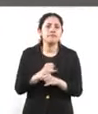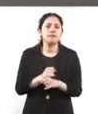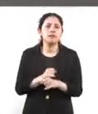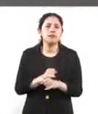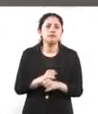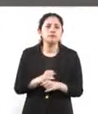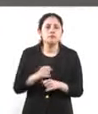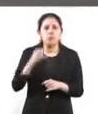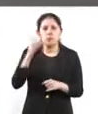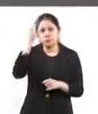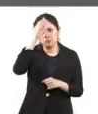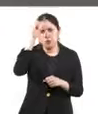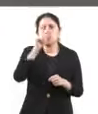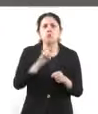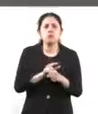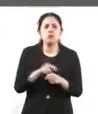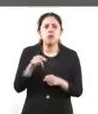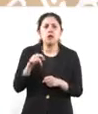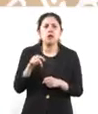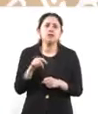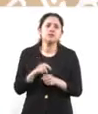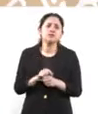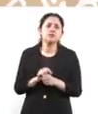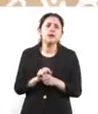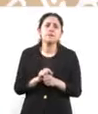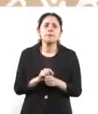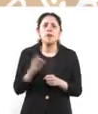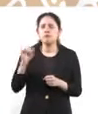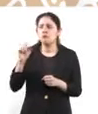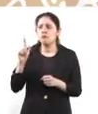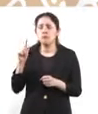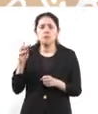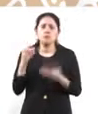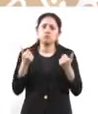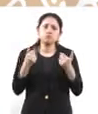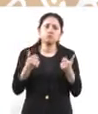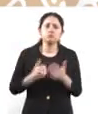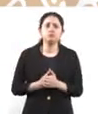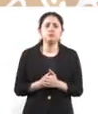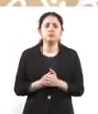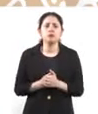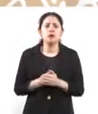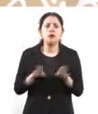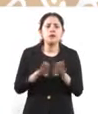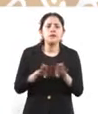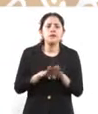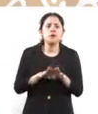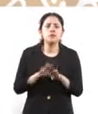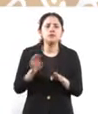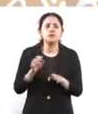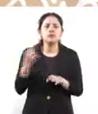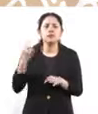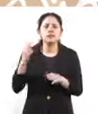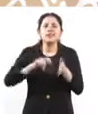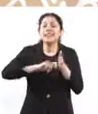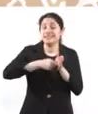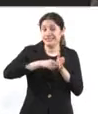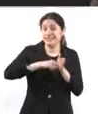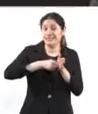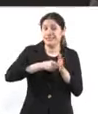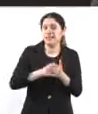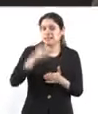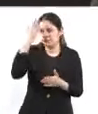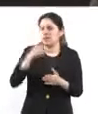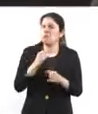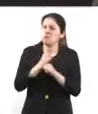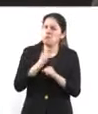Y no, no hay ningún filtro. El único, digamos, filtro sería que tienes que usar llave. Entonces, cuando usas llave,